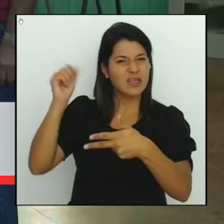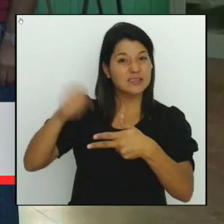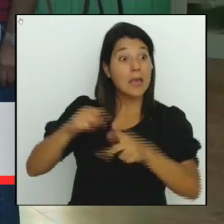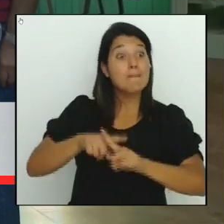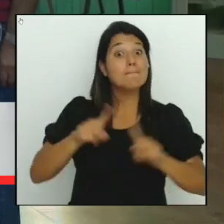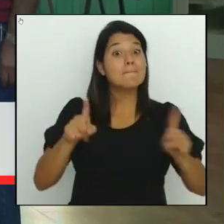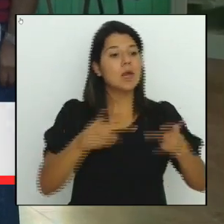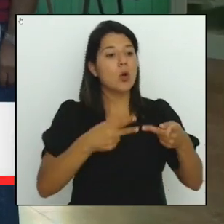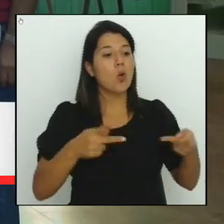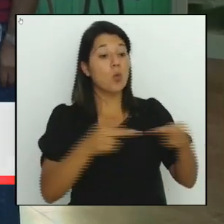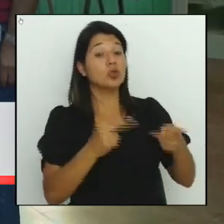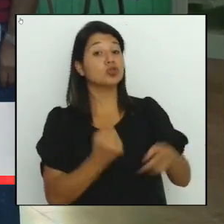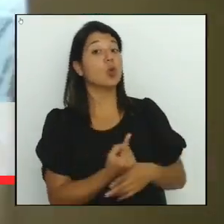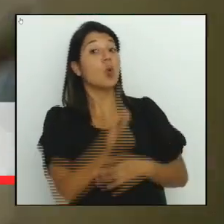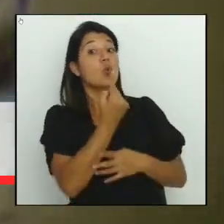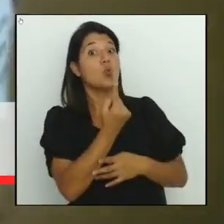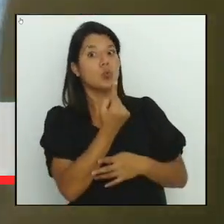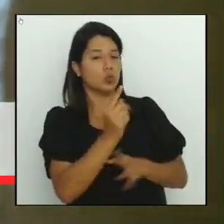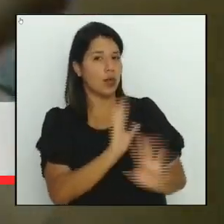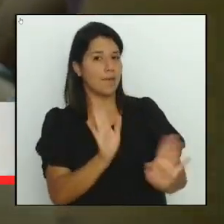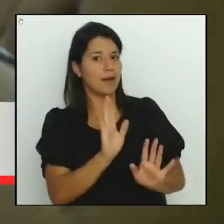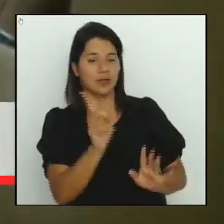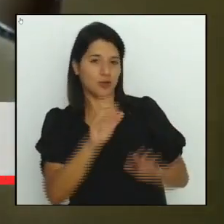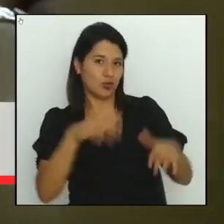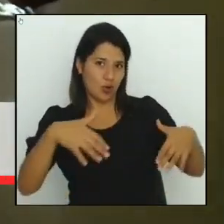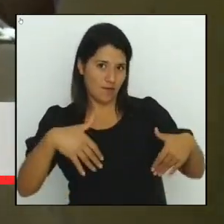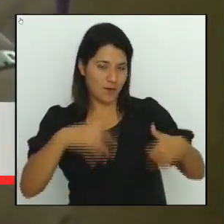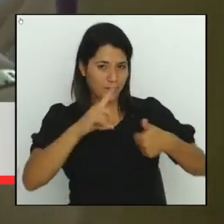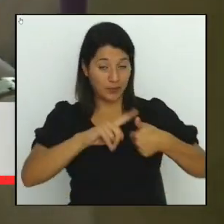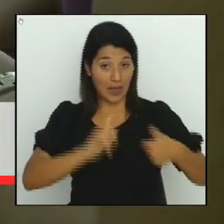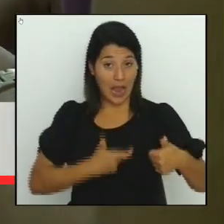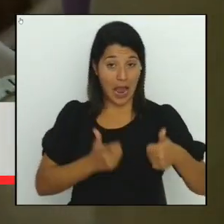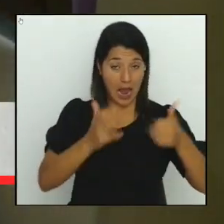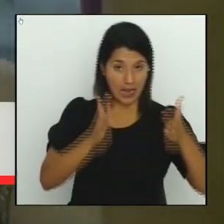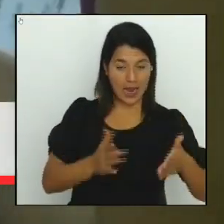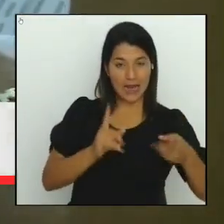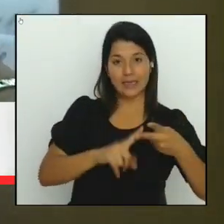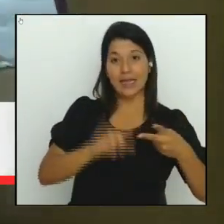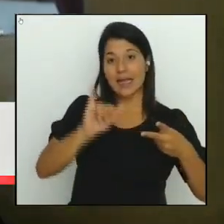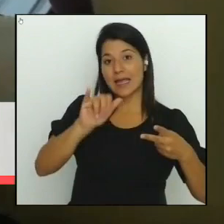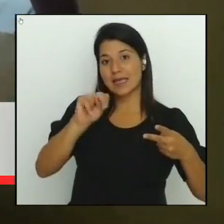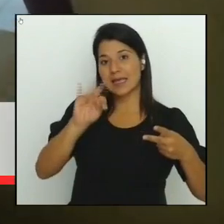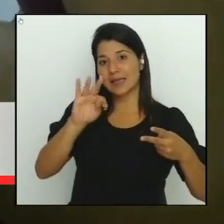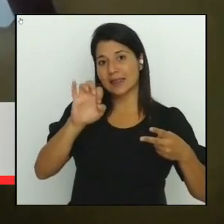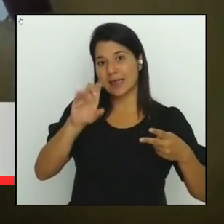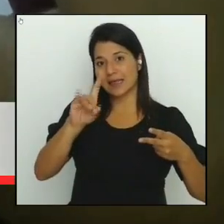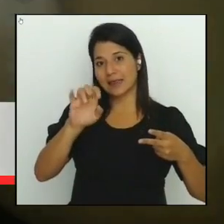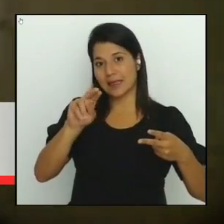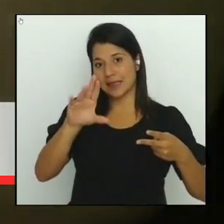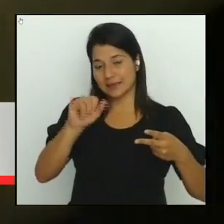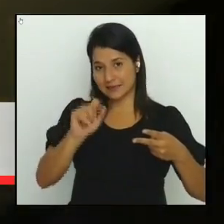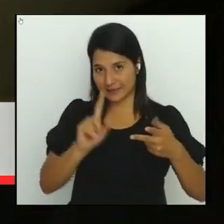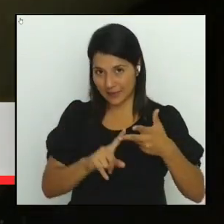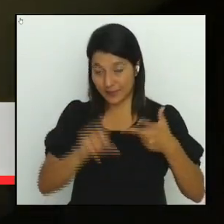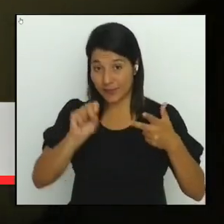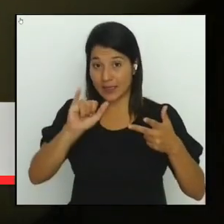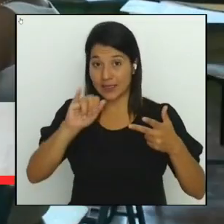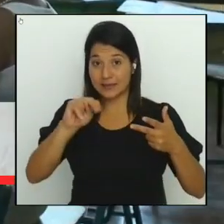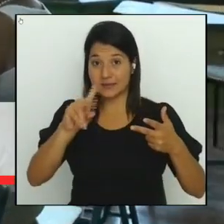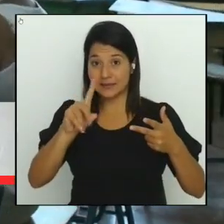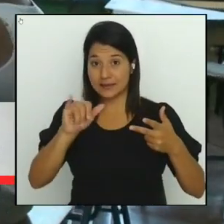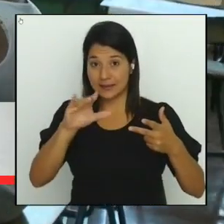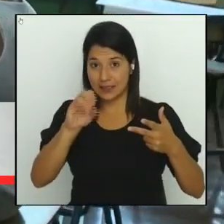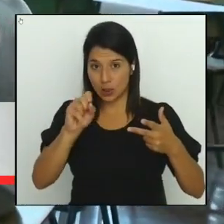las alcaldías, las intendencias y las sindicaturas. Los síndicos son los voceros de cada distrito